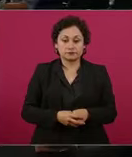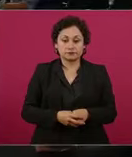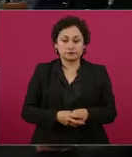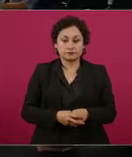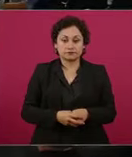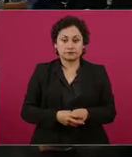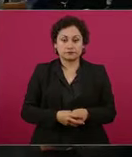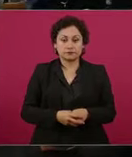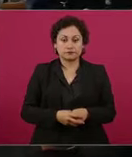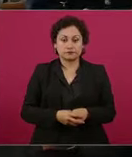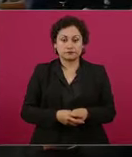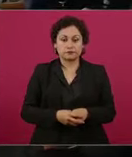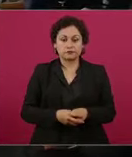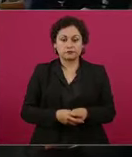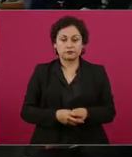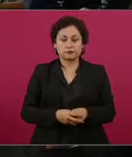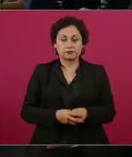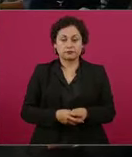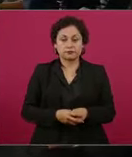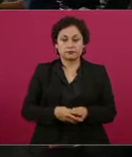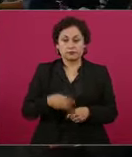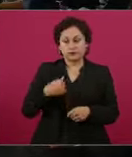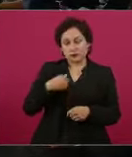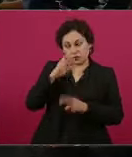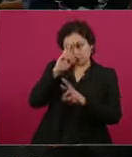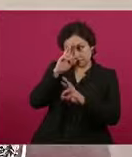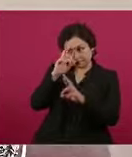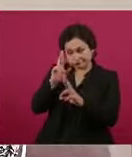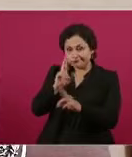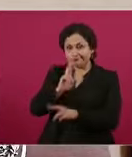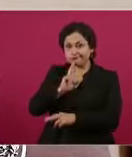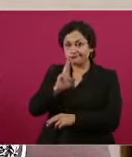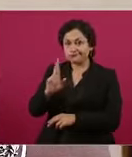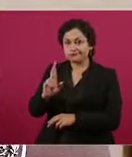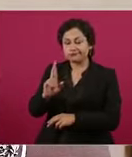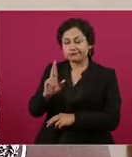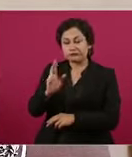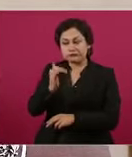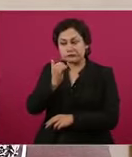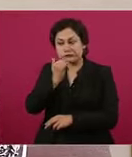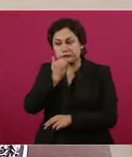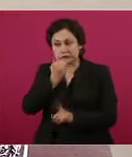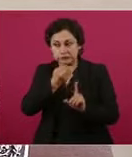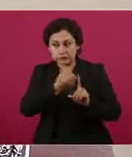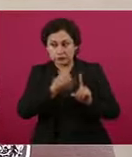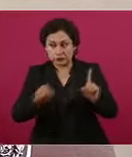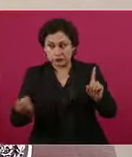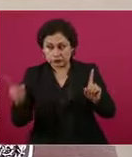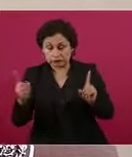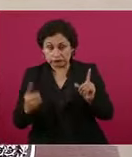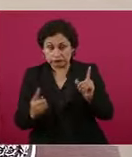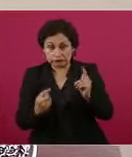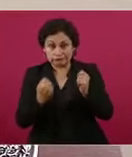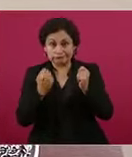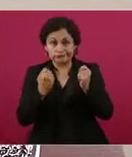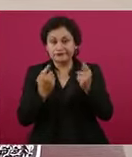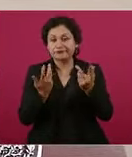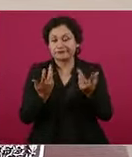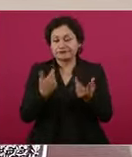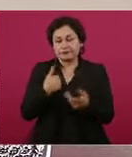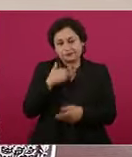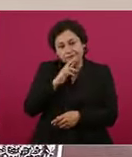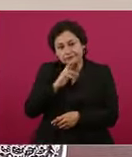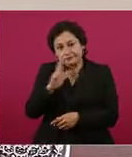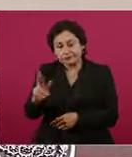respeto, pero hay orden, pero te voy a contestar. Ya